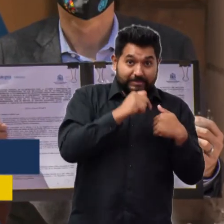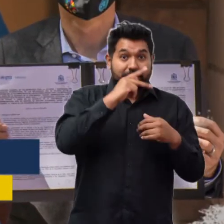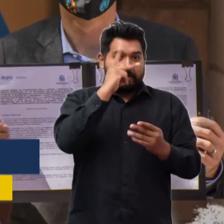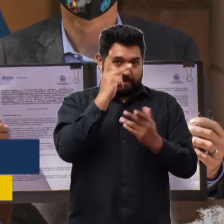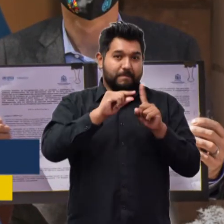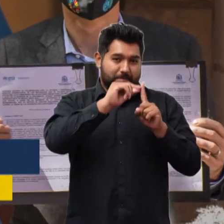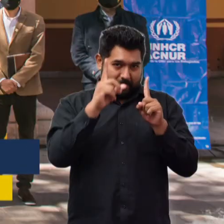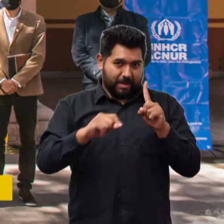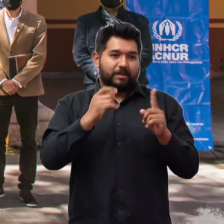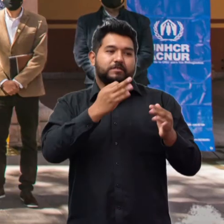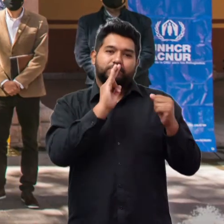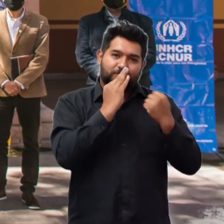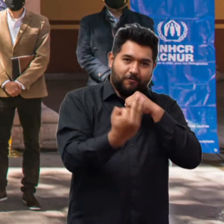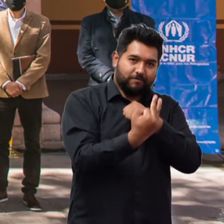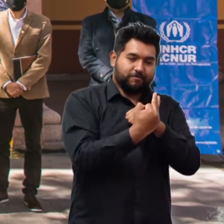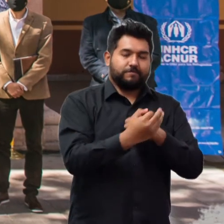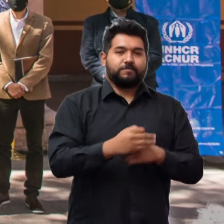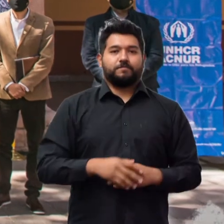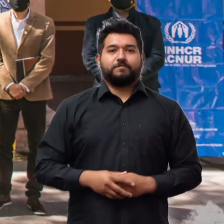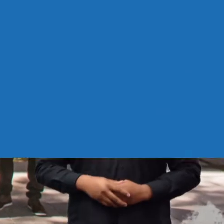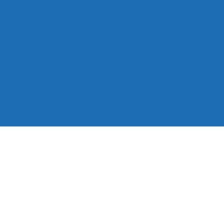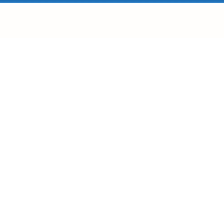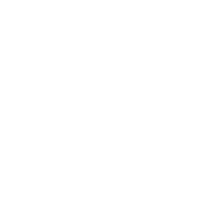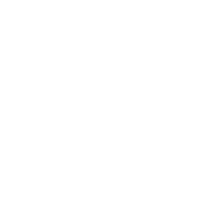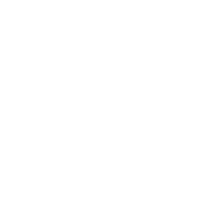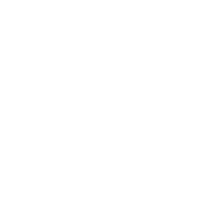refugiadas y apátridas en el país.